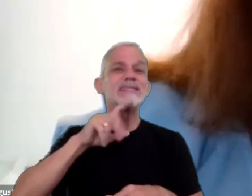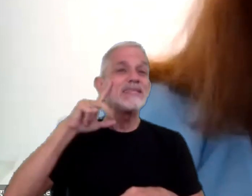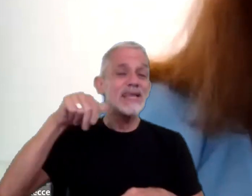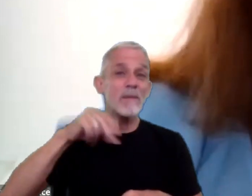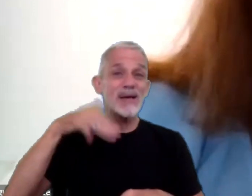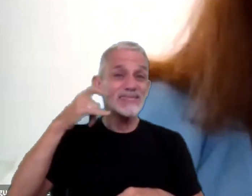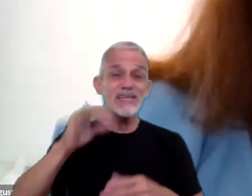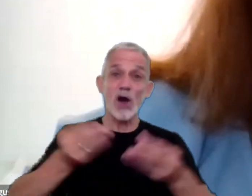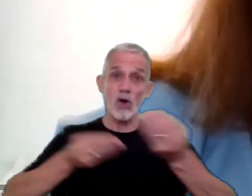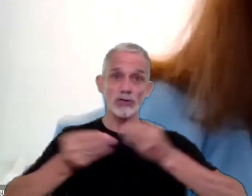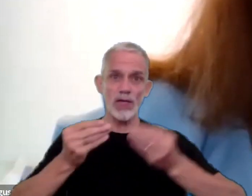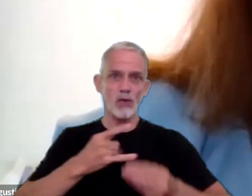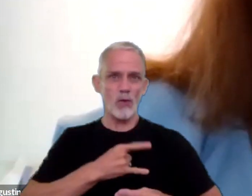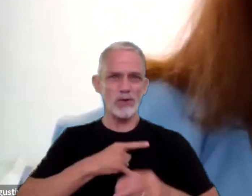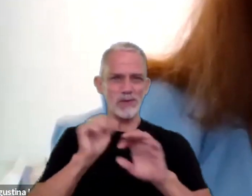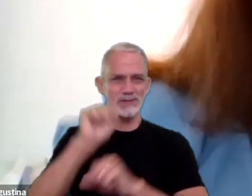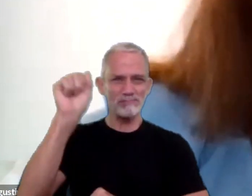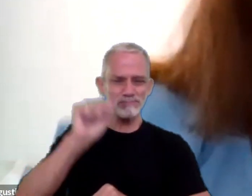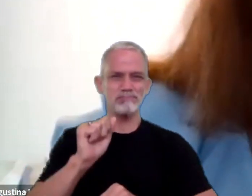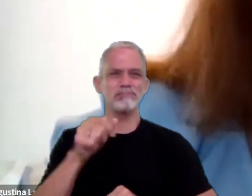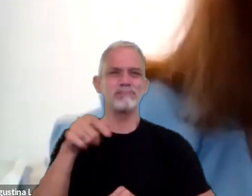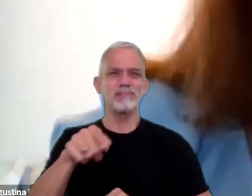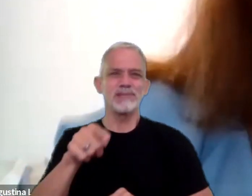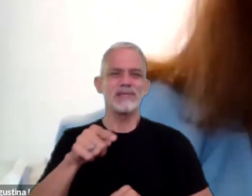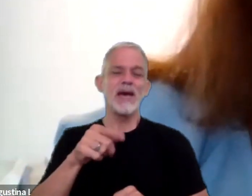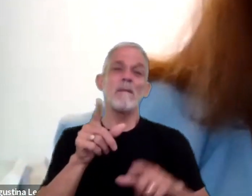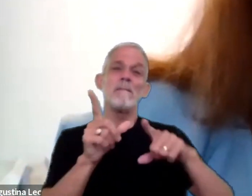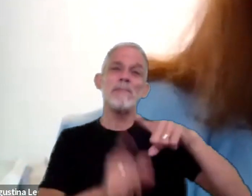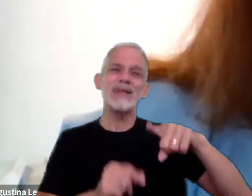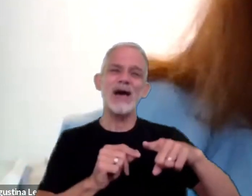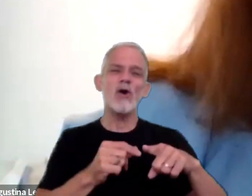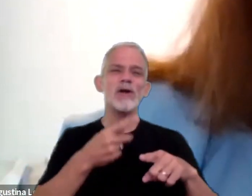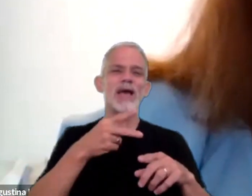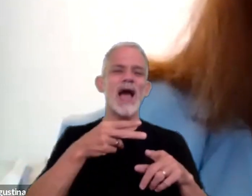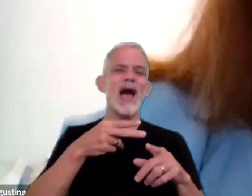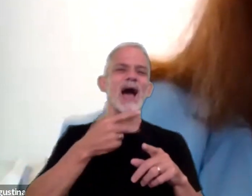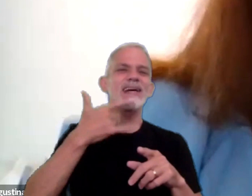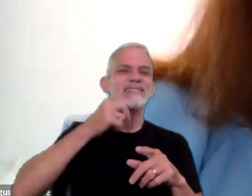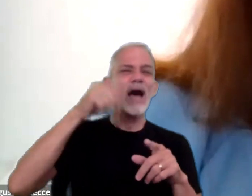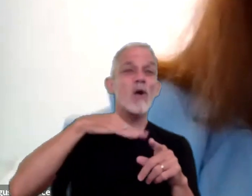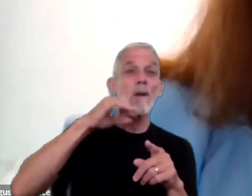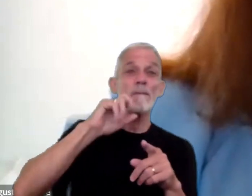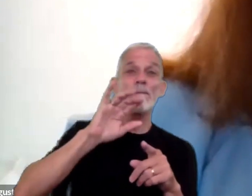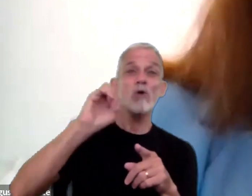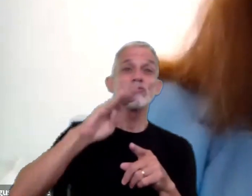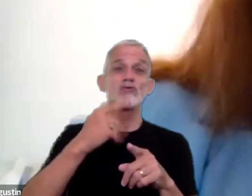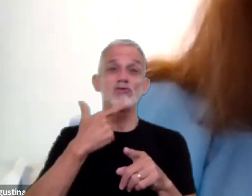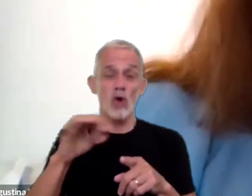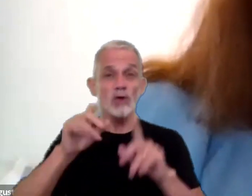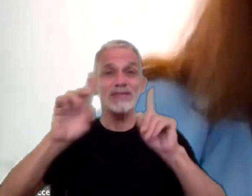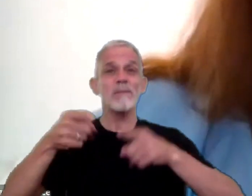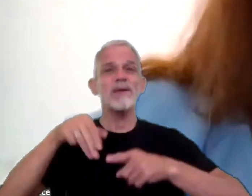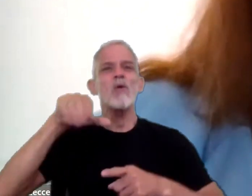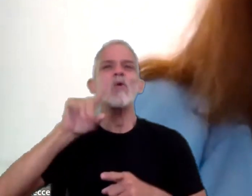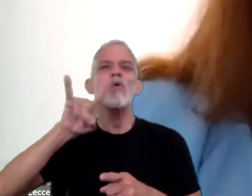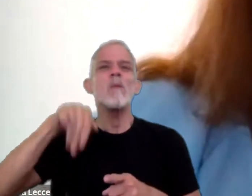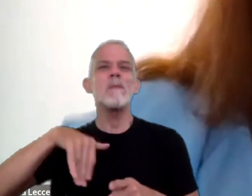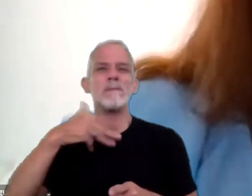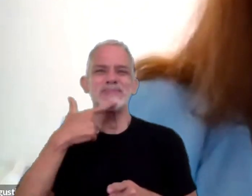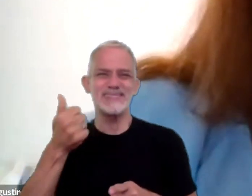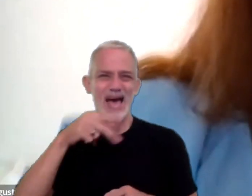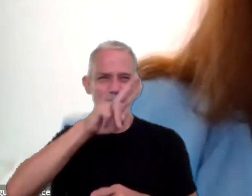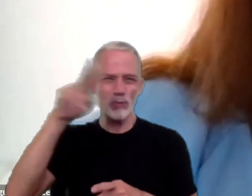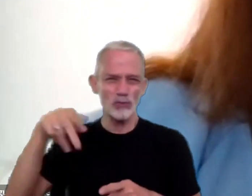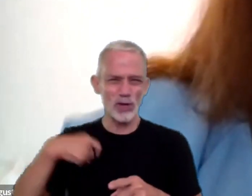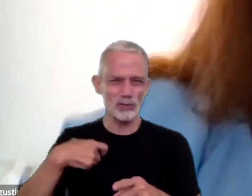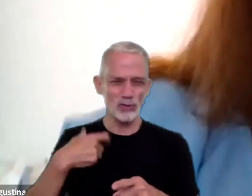contadora de la Universidad Nacional de Patagónica de San Juan Bosco, tiene un posgrado en tributación de la UNSA, también posgrado en